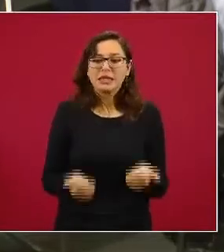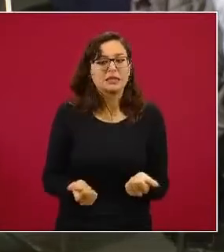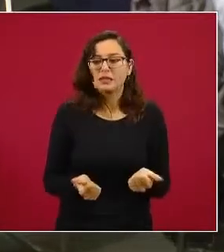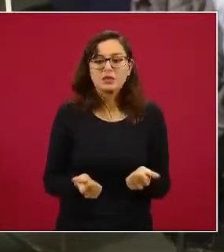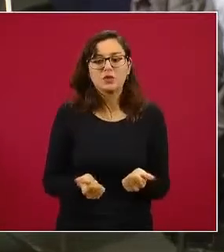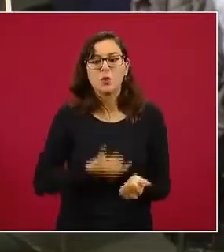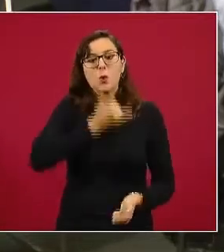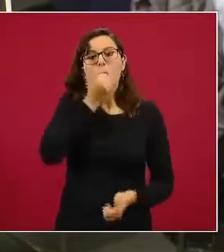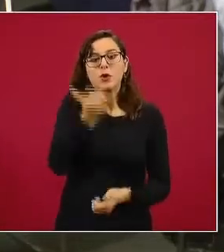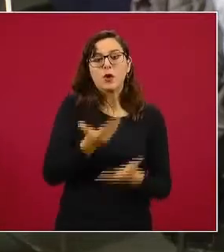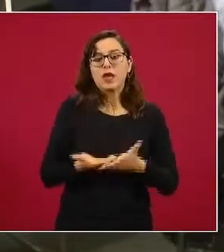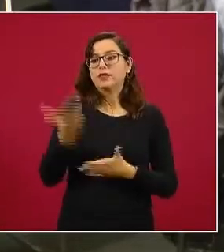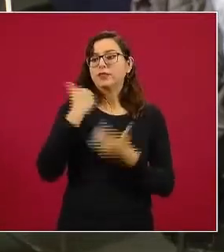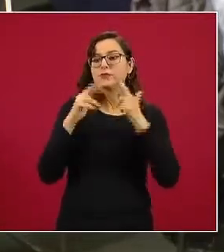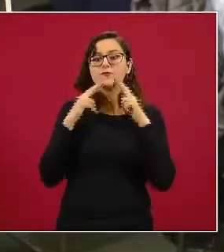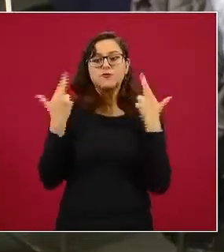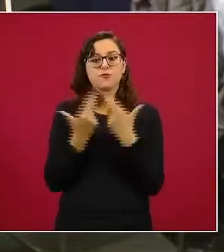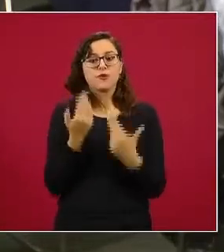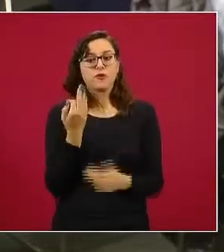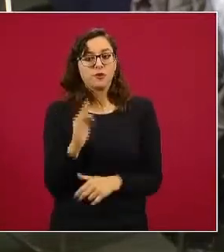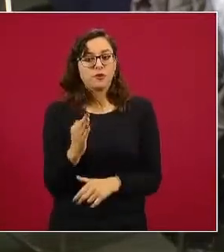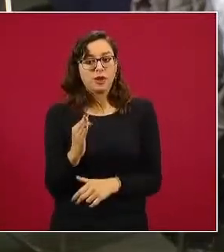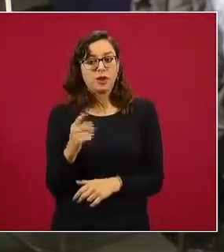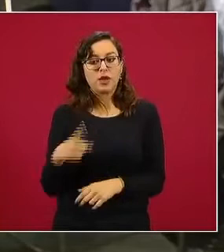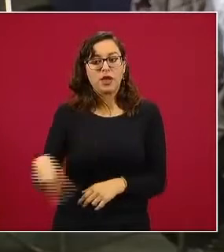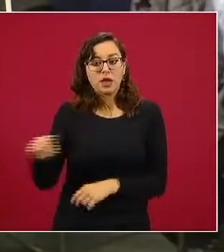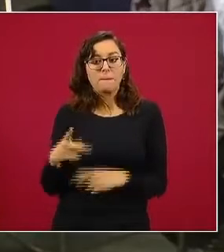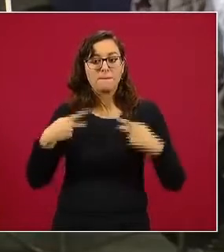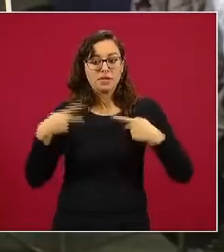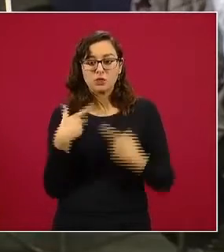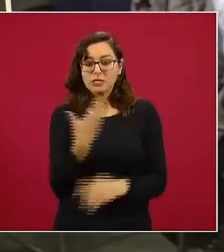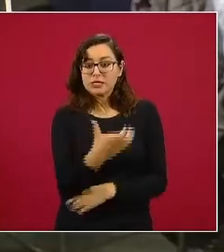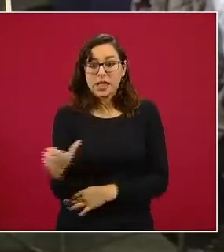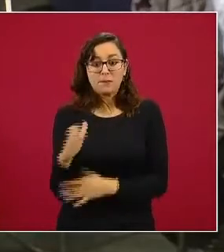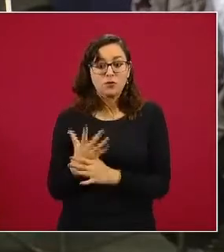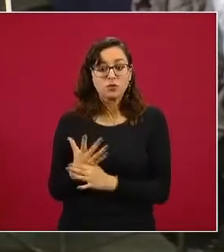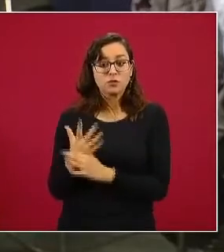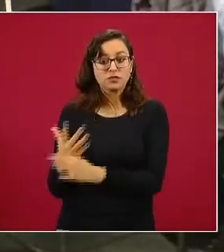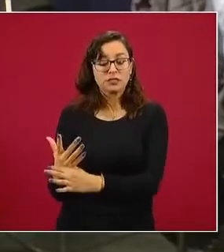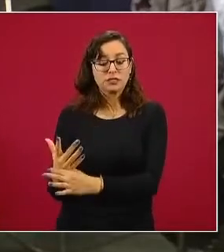reunión que se dio en febrero cuando lo que decían los agricultores es que